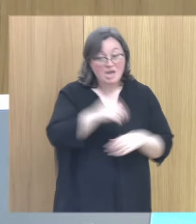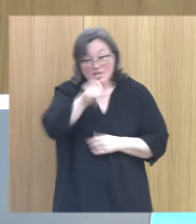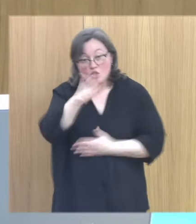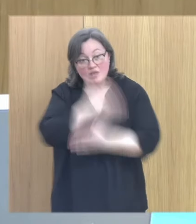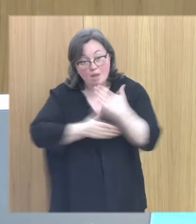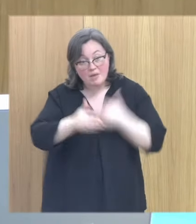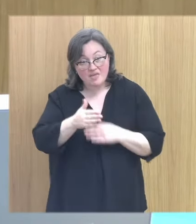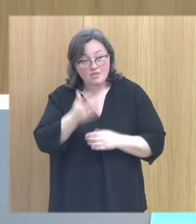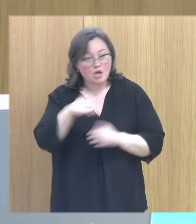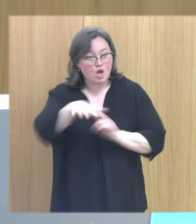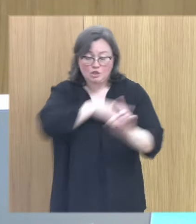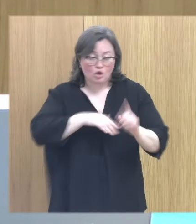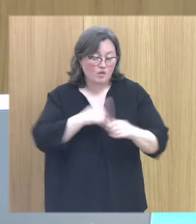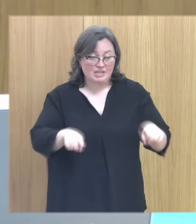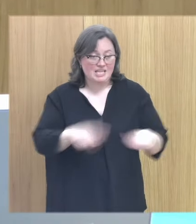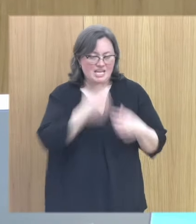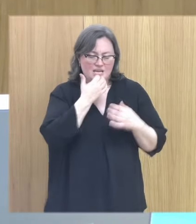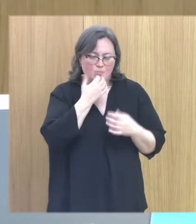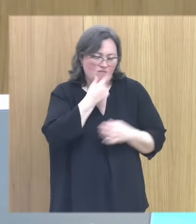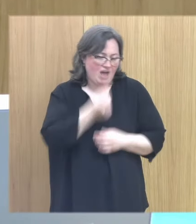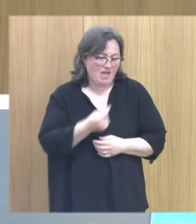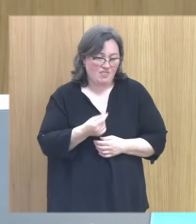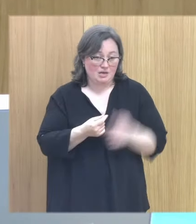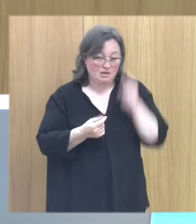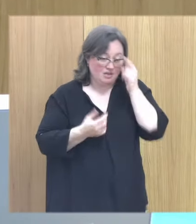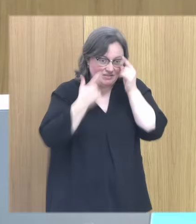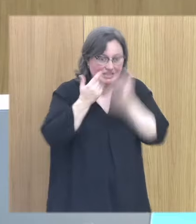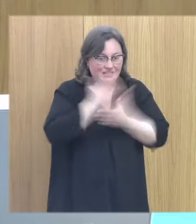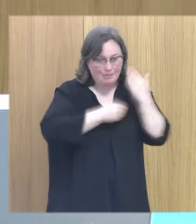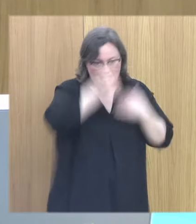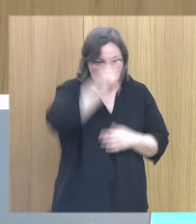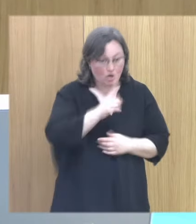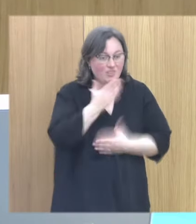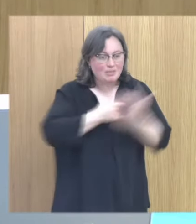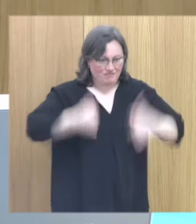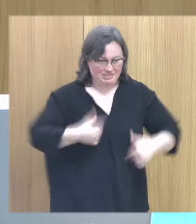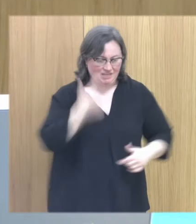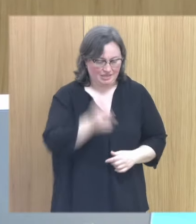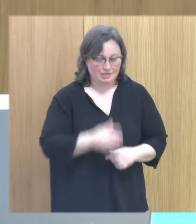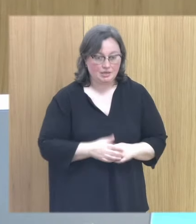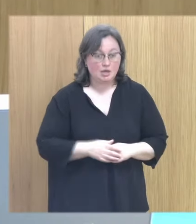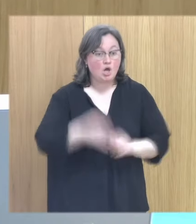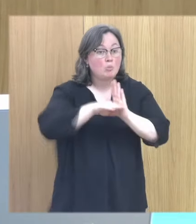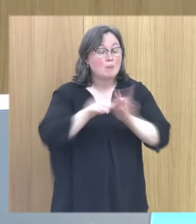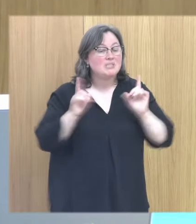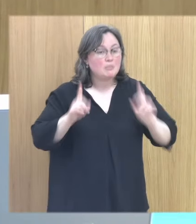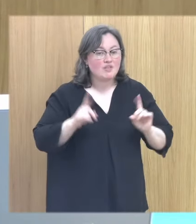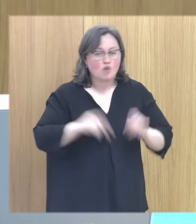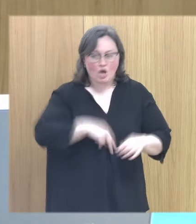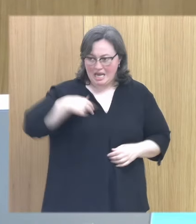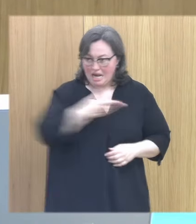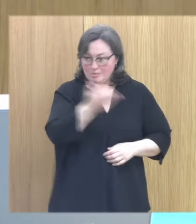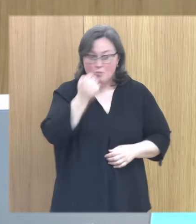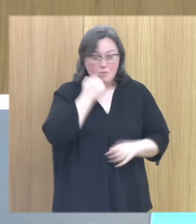discapacidad y voy a poner un ejemplo muy fácil ni discapacidad intelectual ni discapacidad física los programas de prevención genéricos de